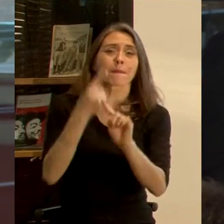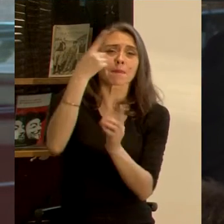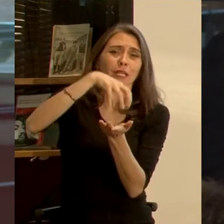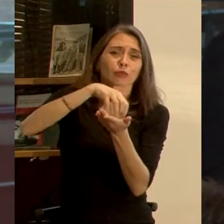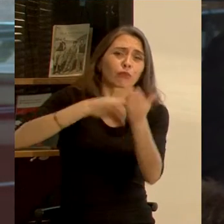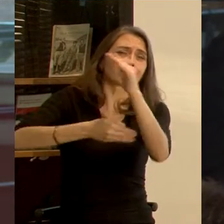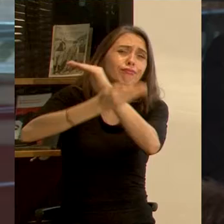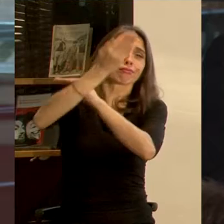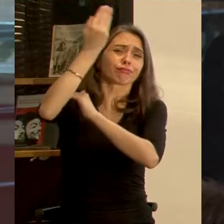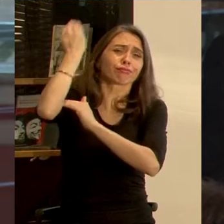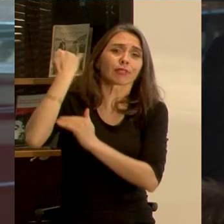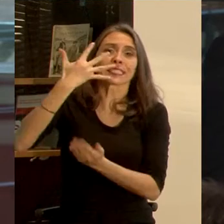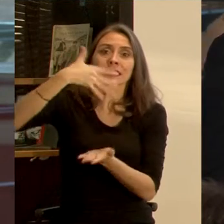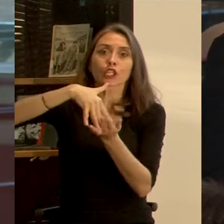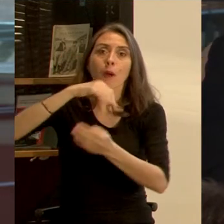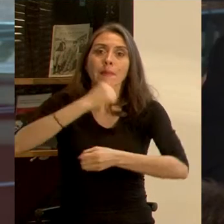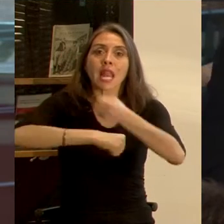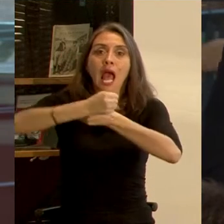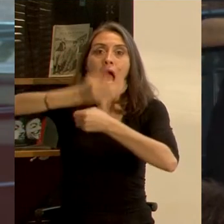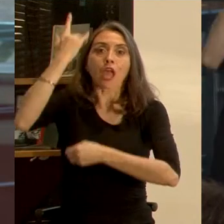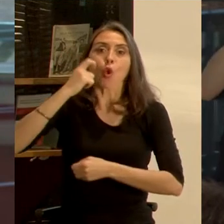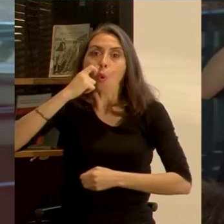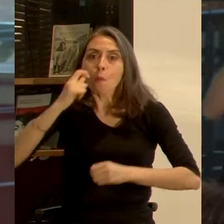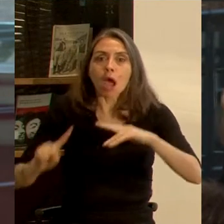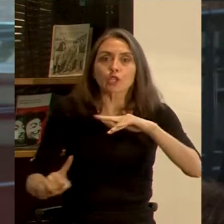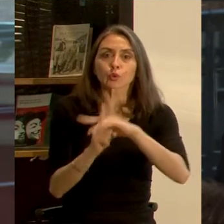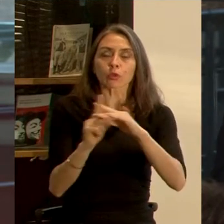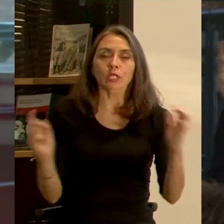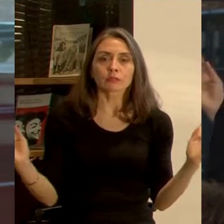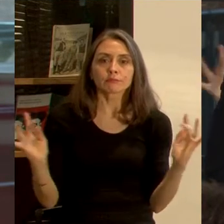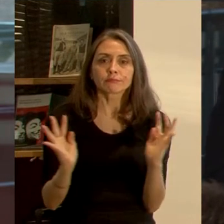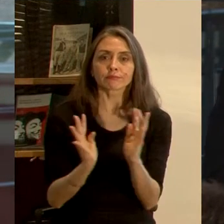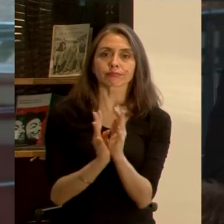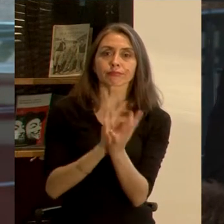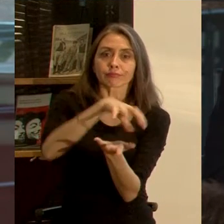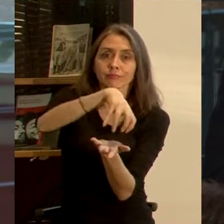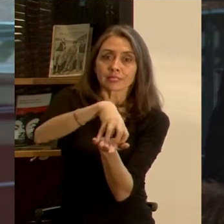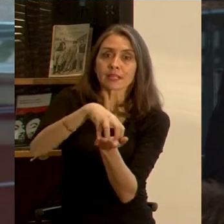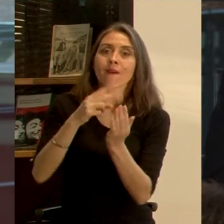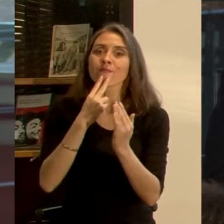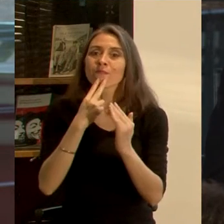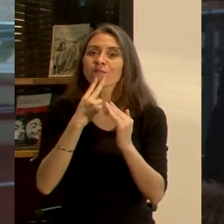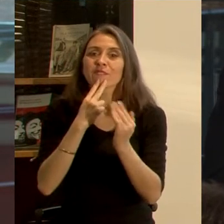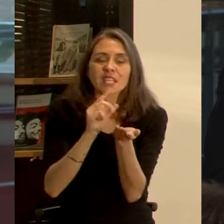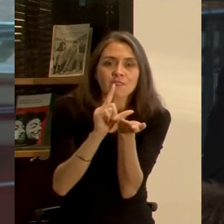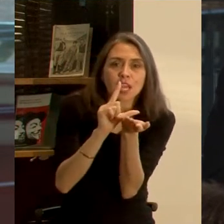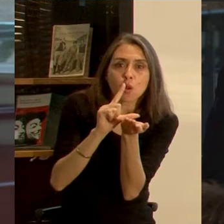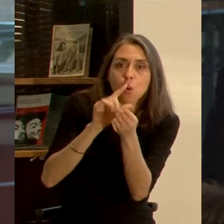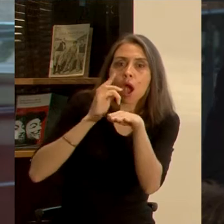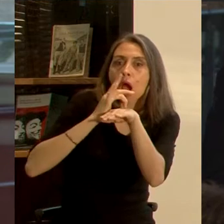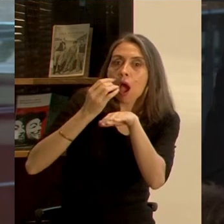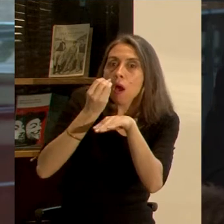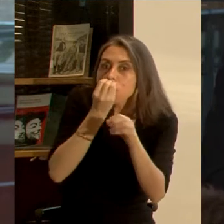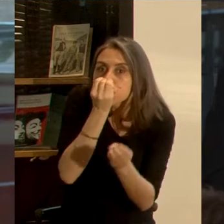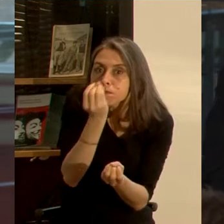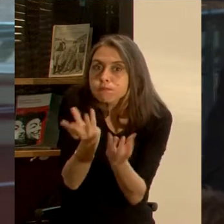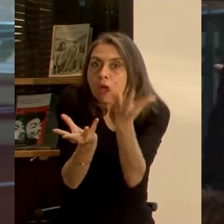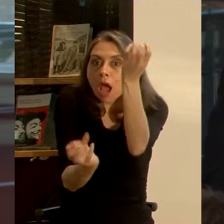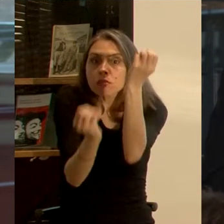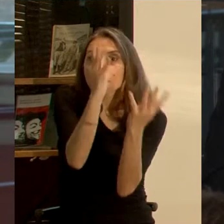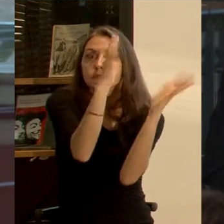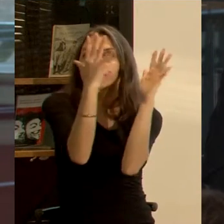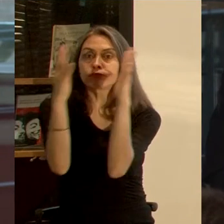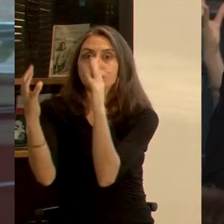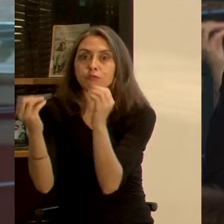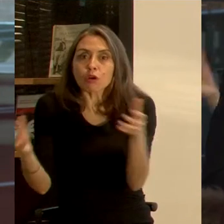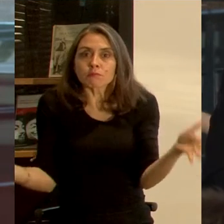nacieron hace unos 5.000 años, a partir justamente de asentamientos situados en zonas fértiles, propicias a